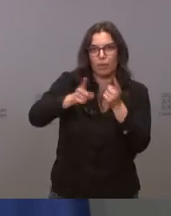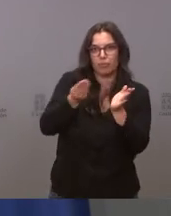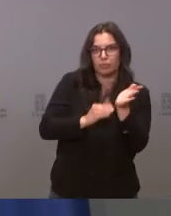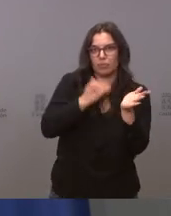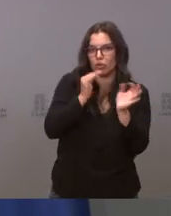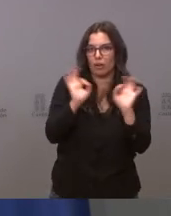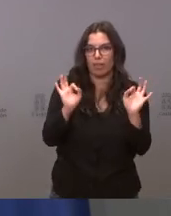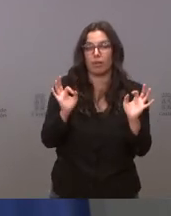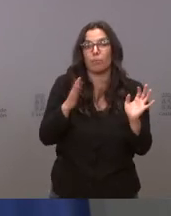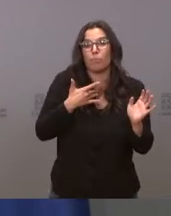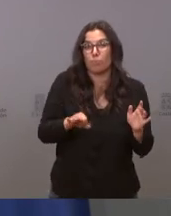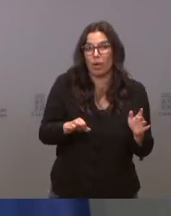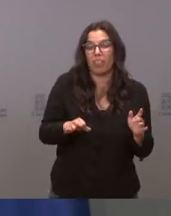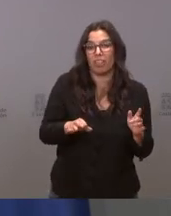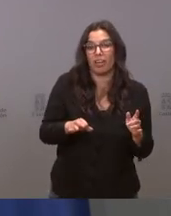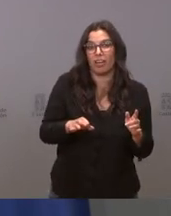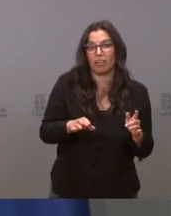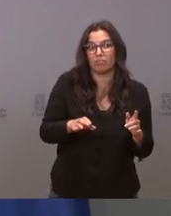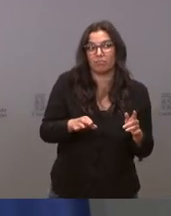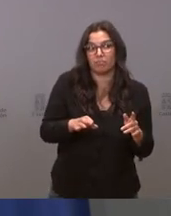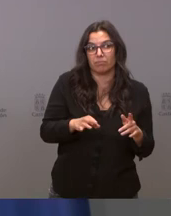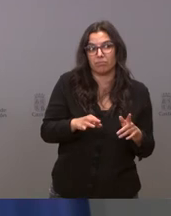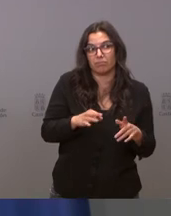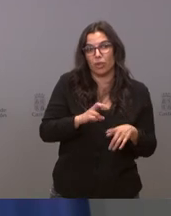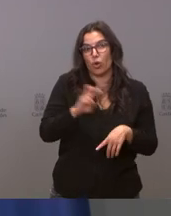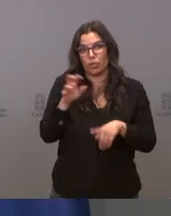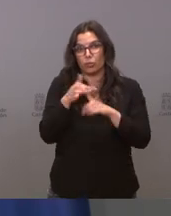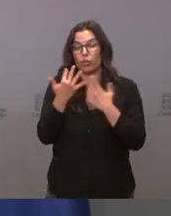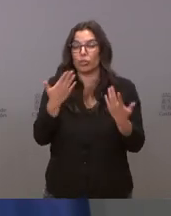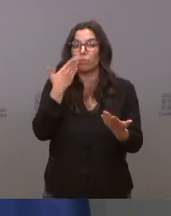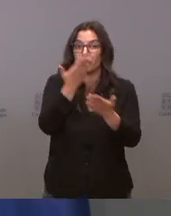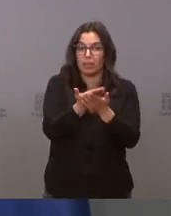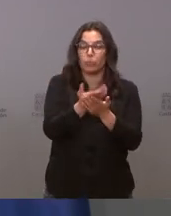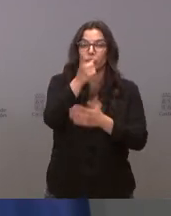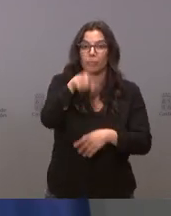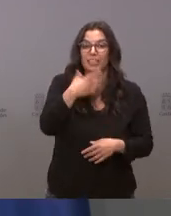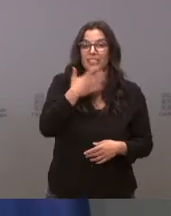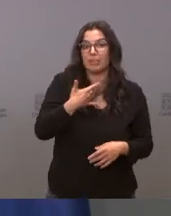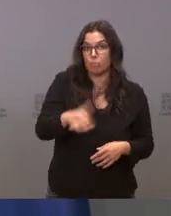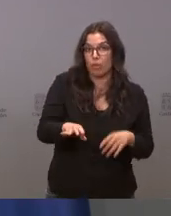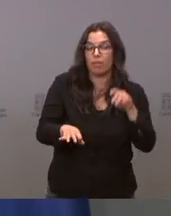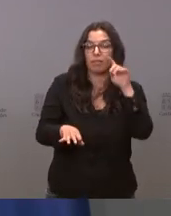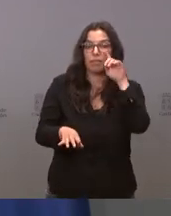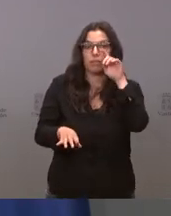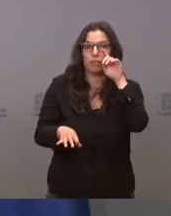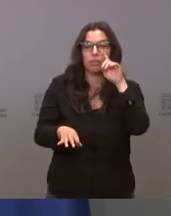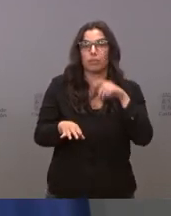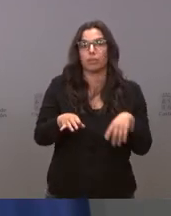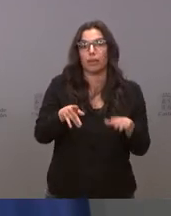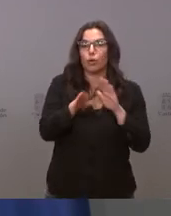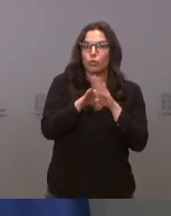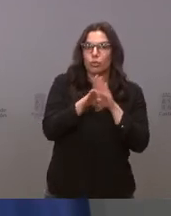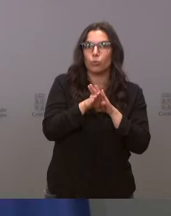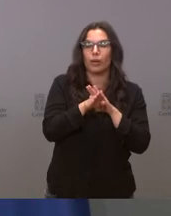puede que haya alguna otra cosa sí que pediríamos también en la medida de lo posible que se continúe